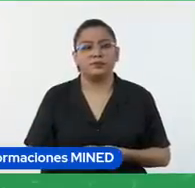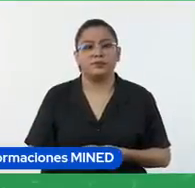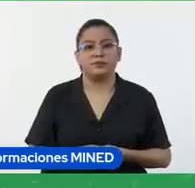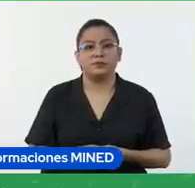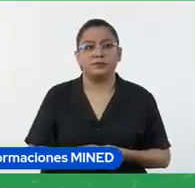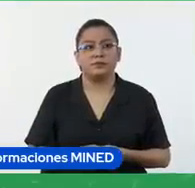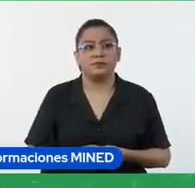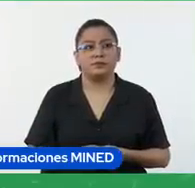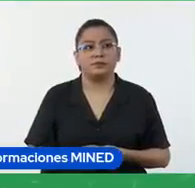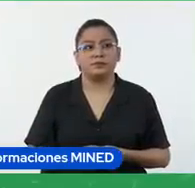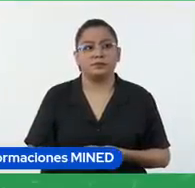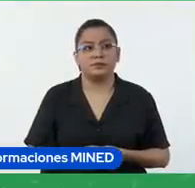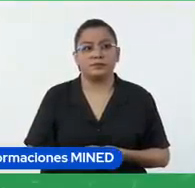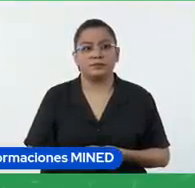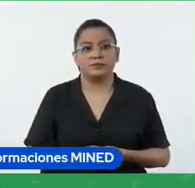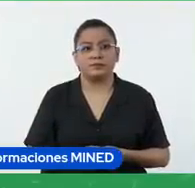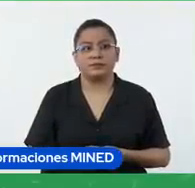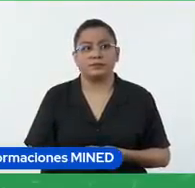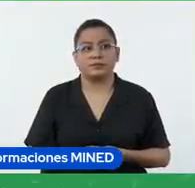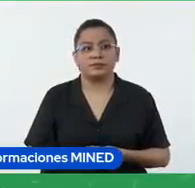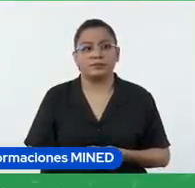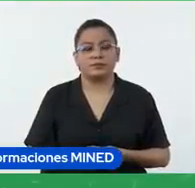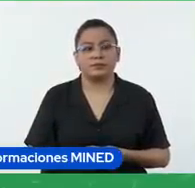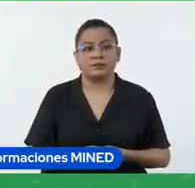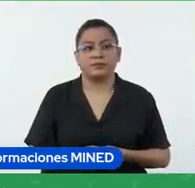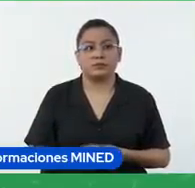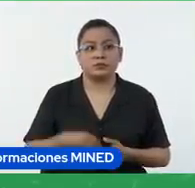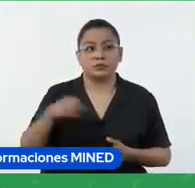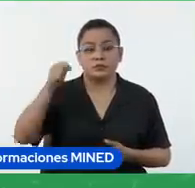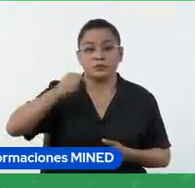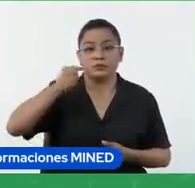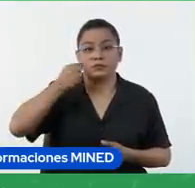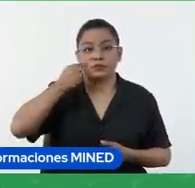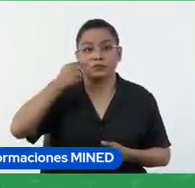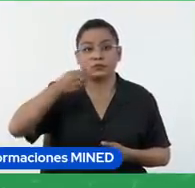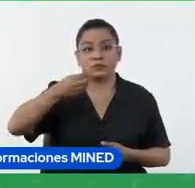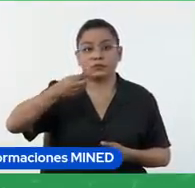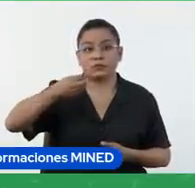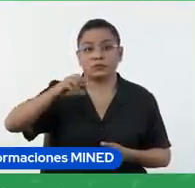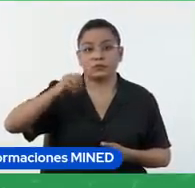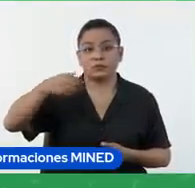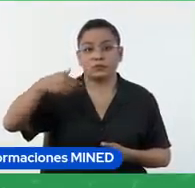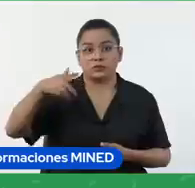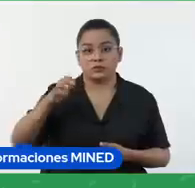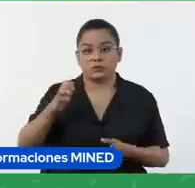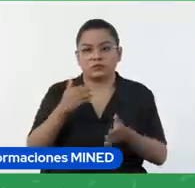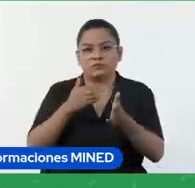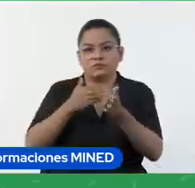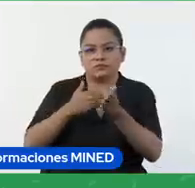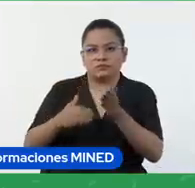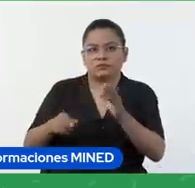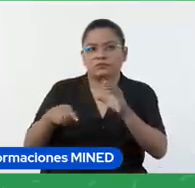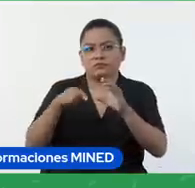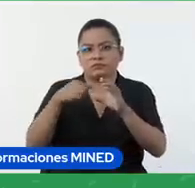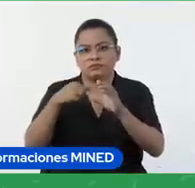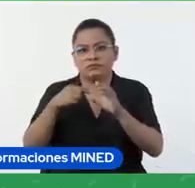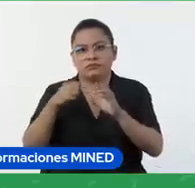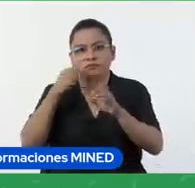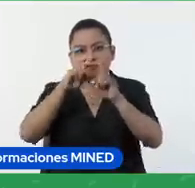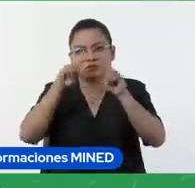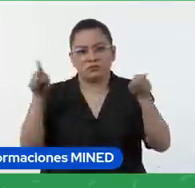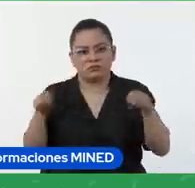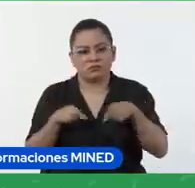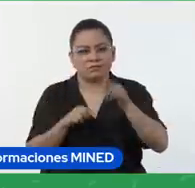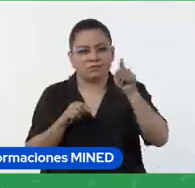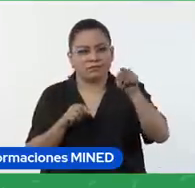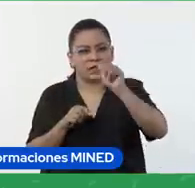voy a ir aquí a Google inicio sesión con la cuenta y en las aplicaciones de Google voy